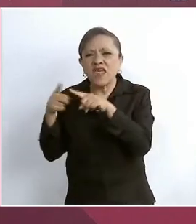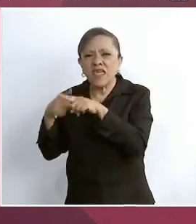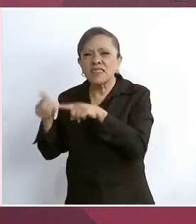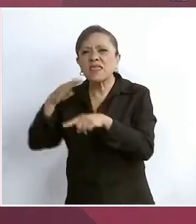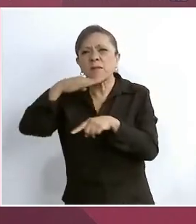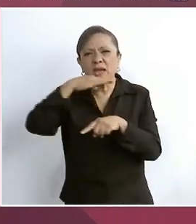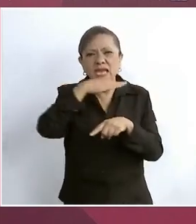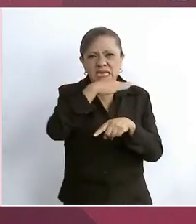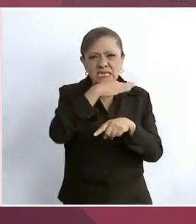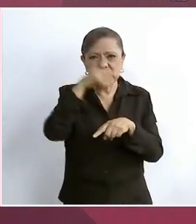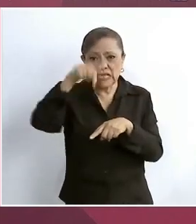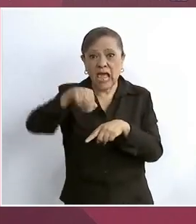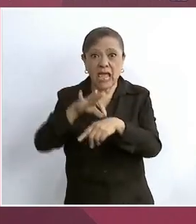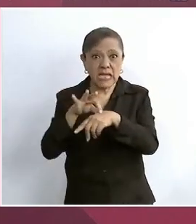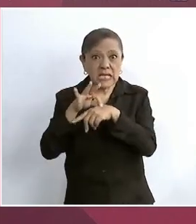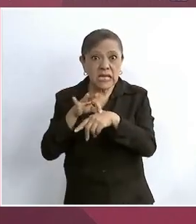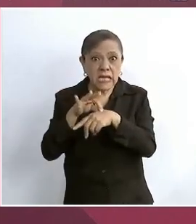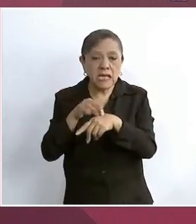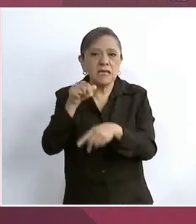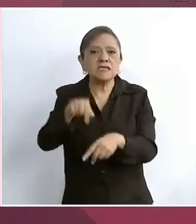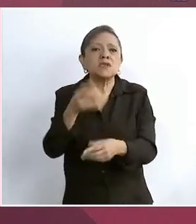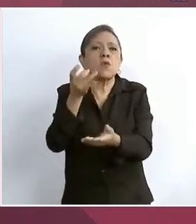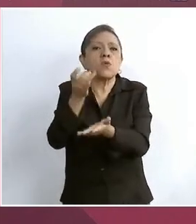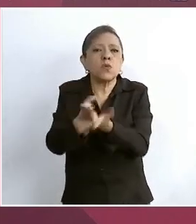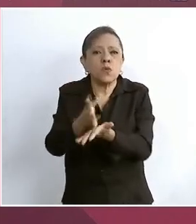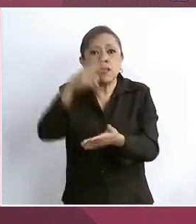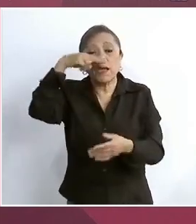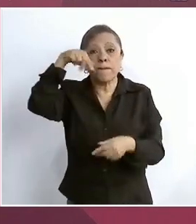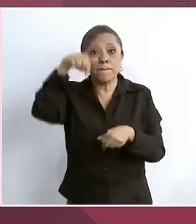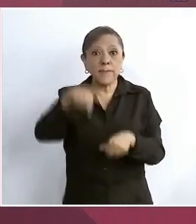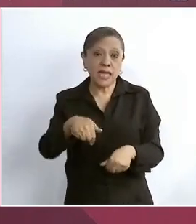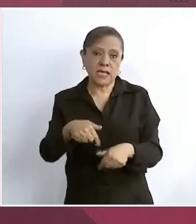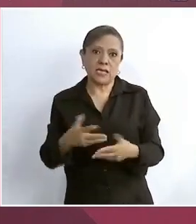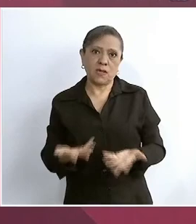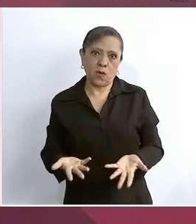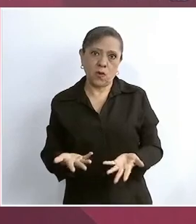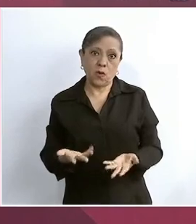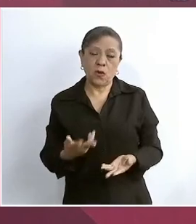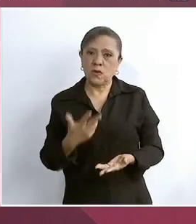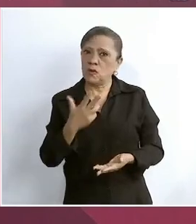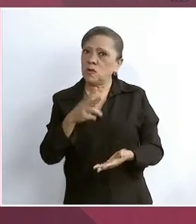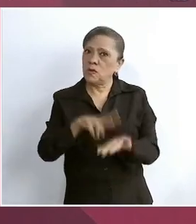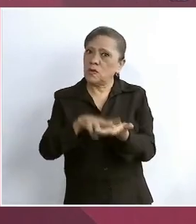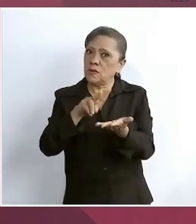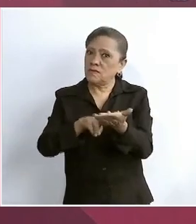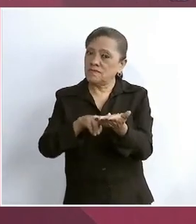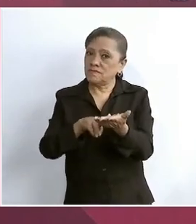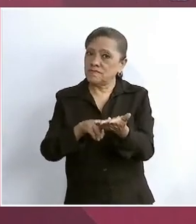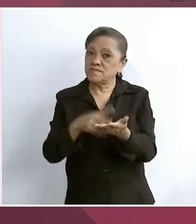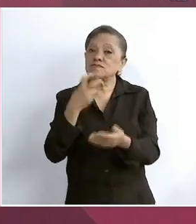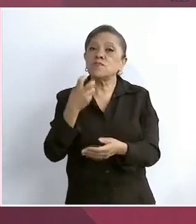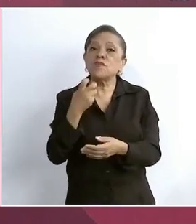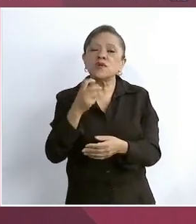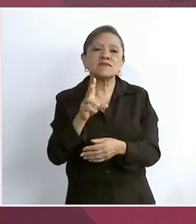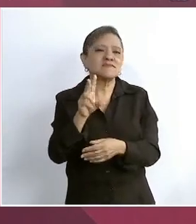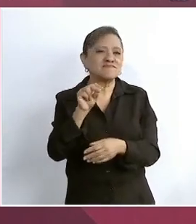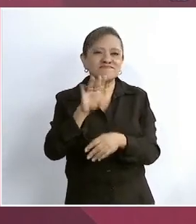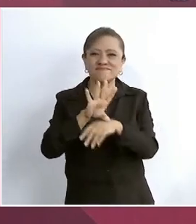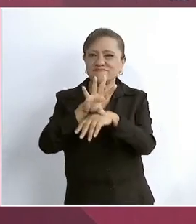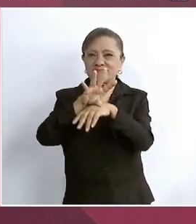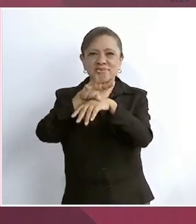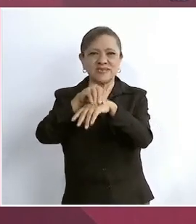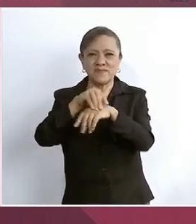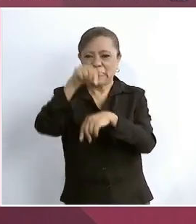son únicas en México, entonces por eso no se permite el